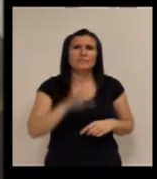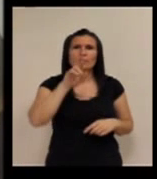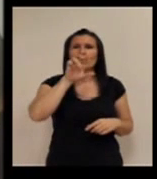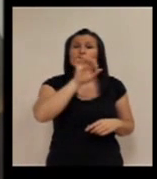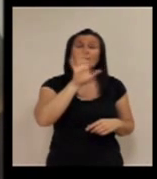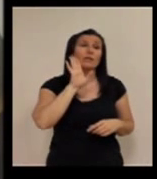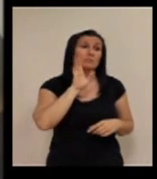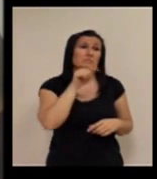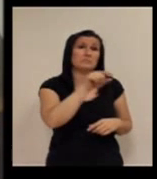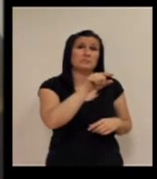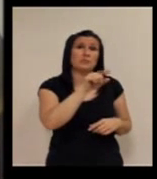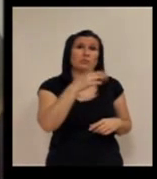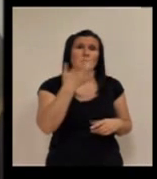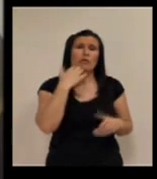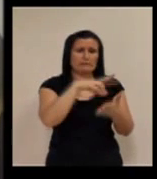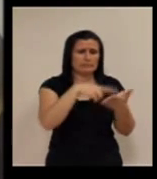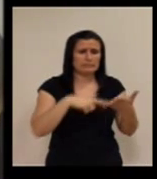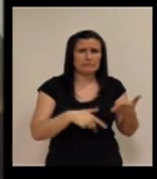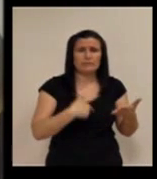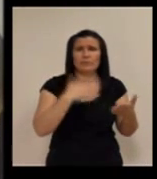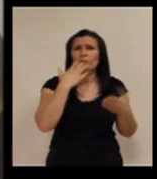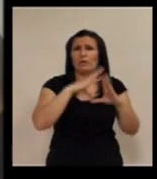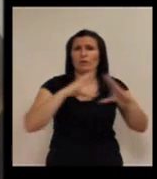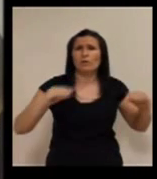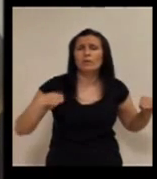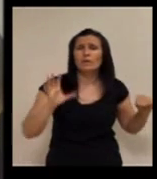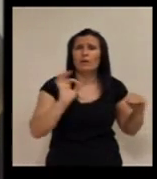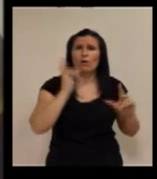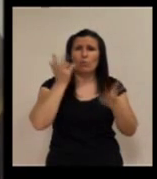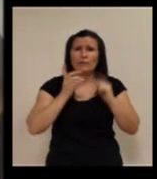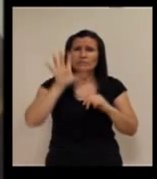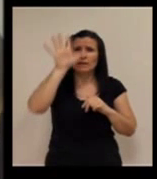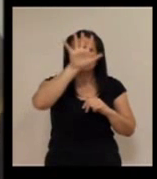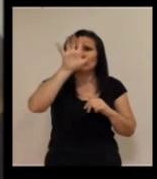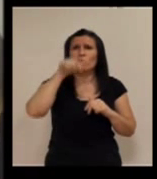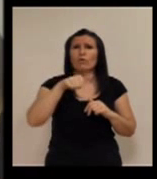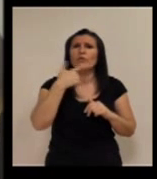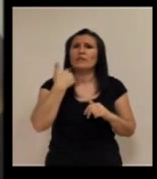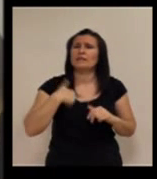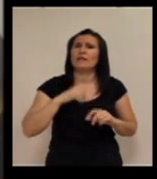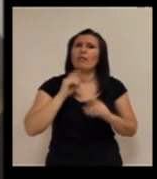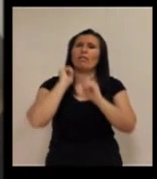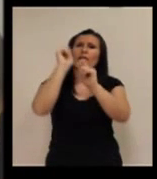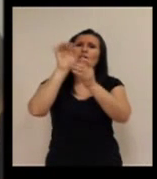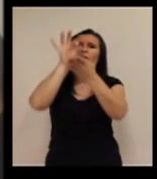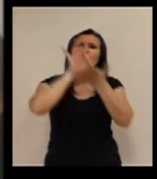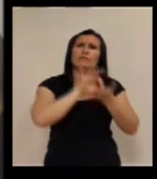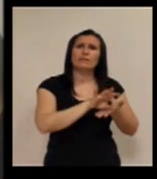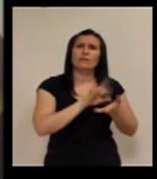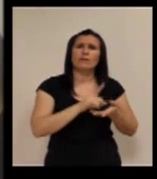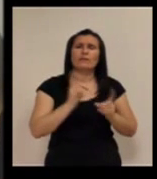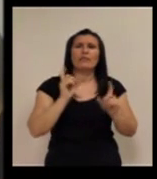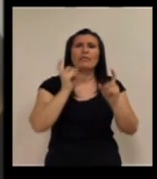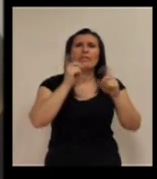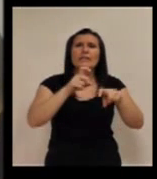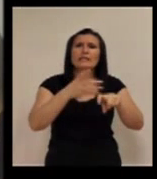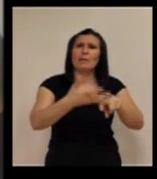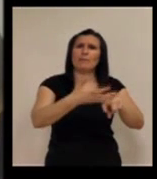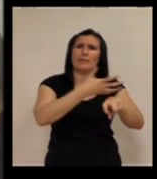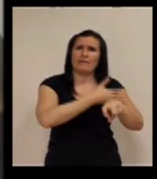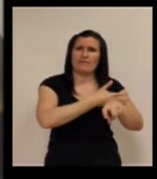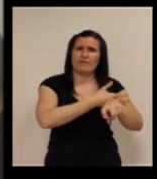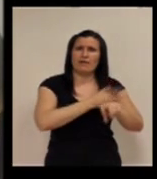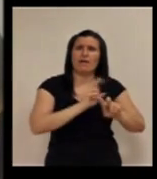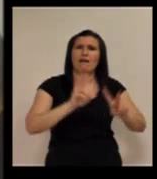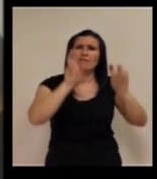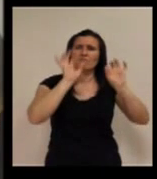avances, ¿no? Porque yo por lo que he leído, en Andalucía y en el País Vasco ya están empezando a ofrecer un servicio de cita previa